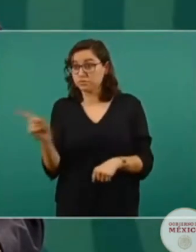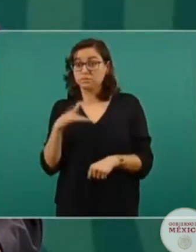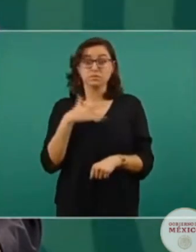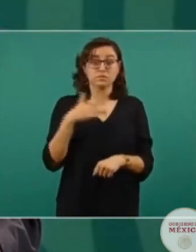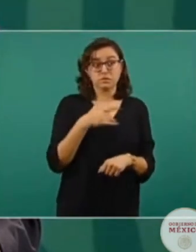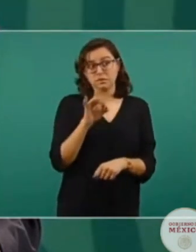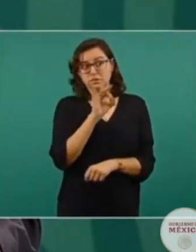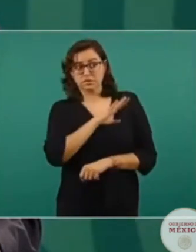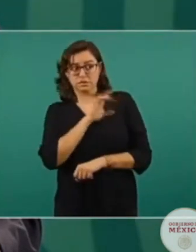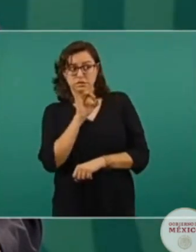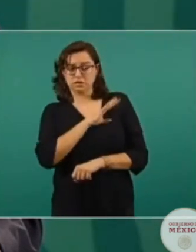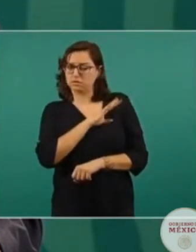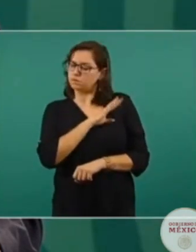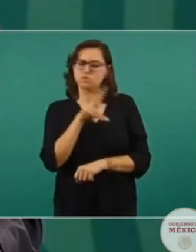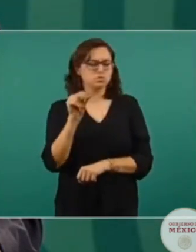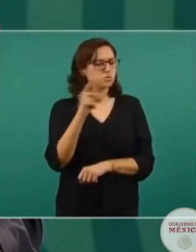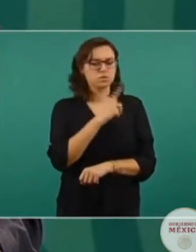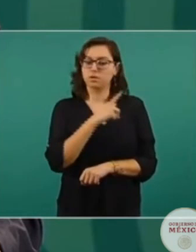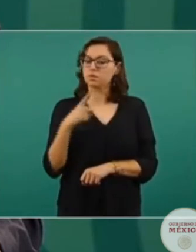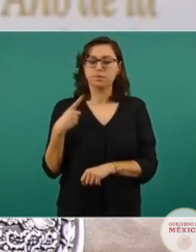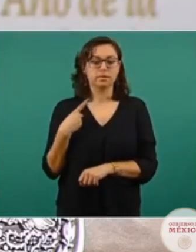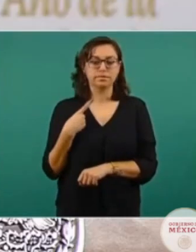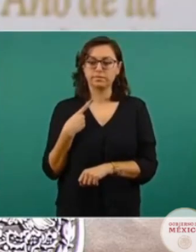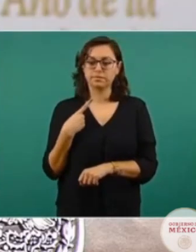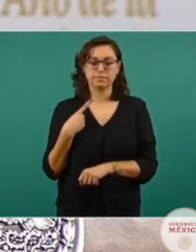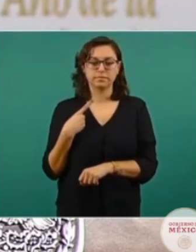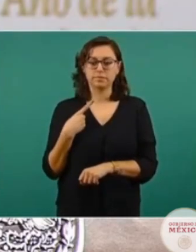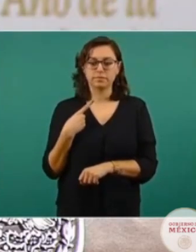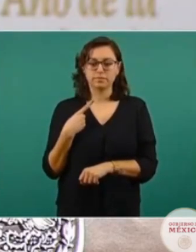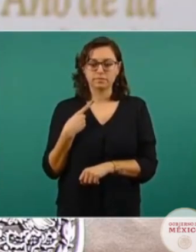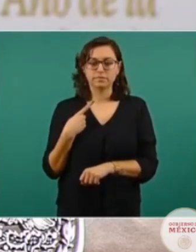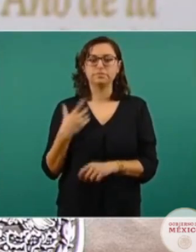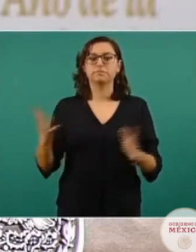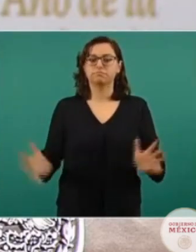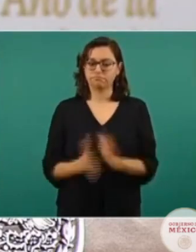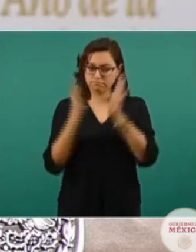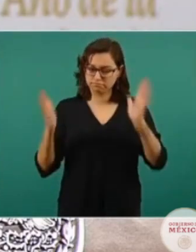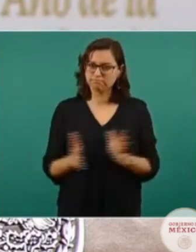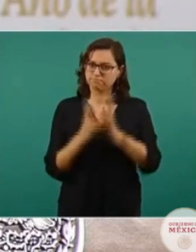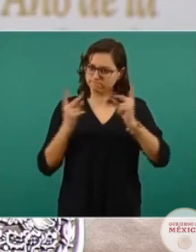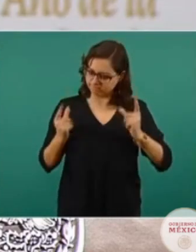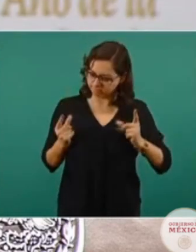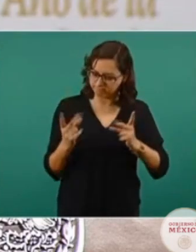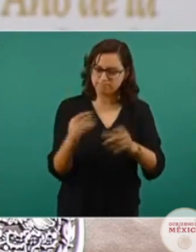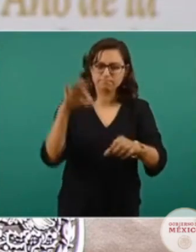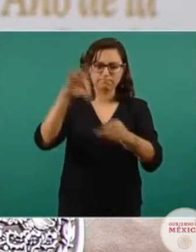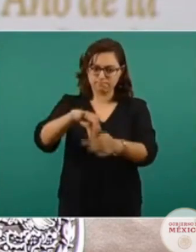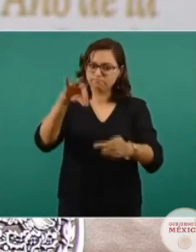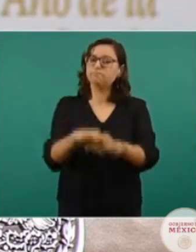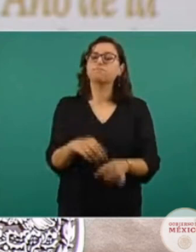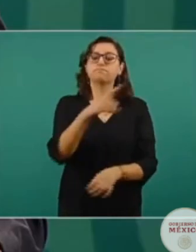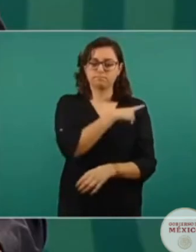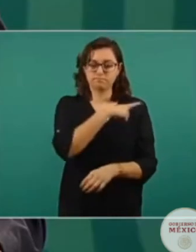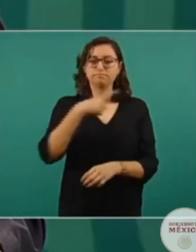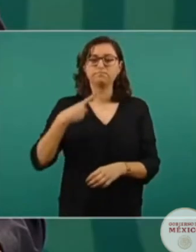tenemos que participar y